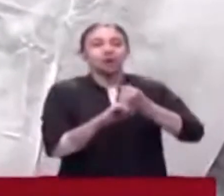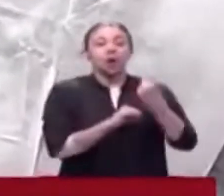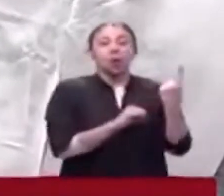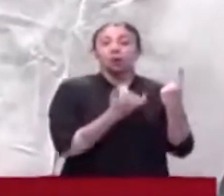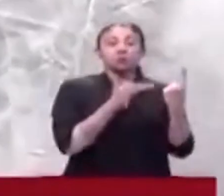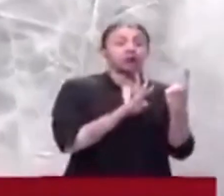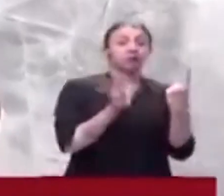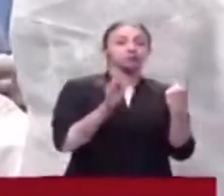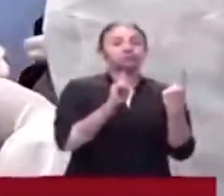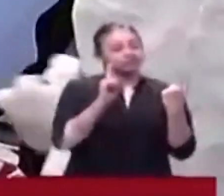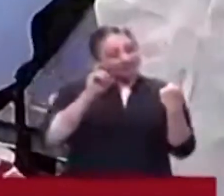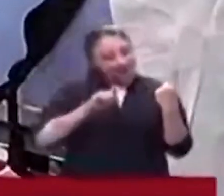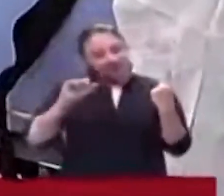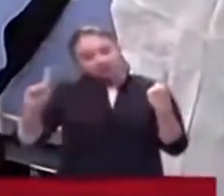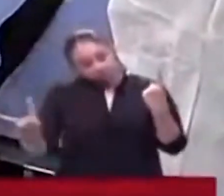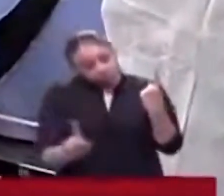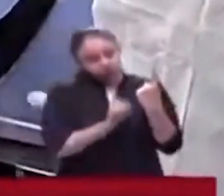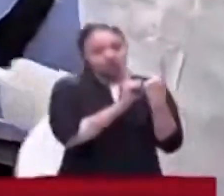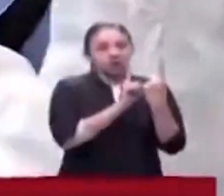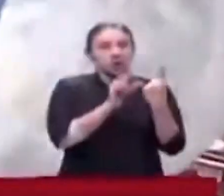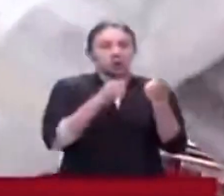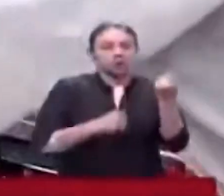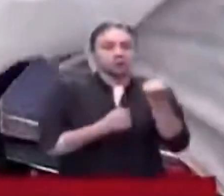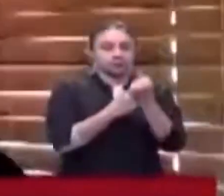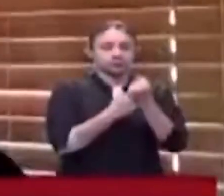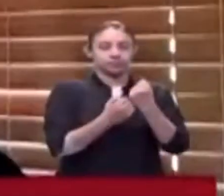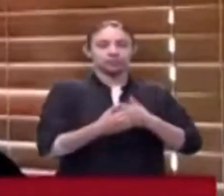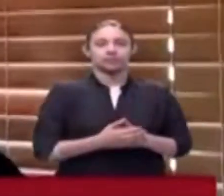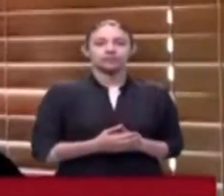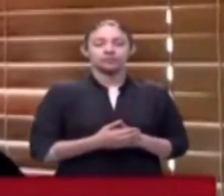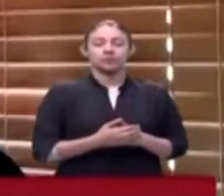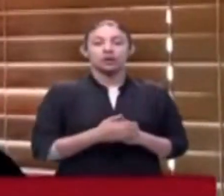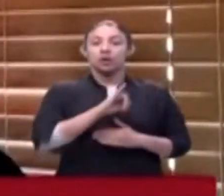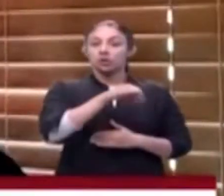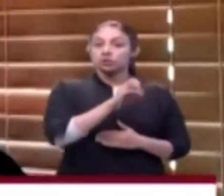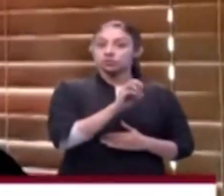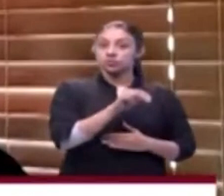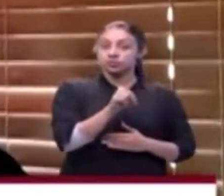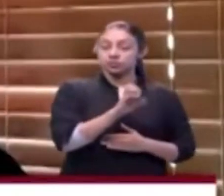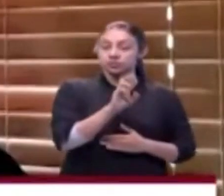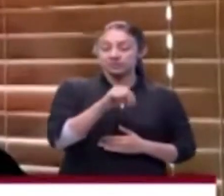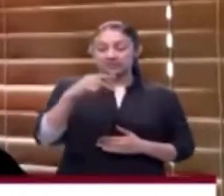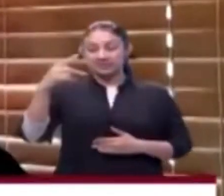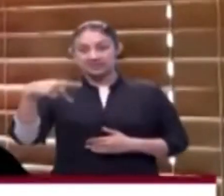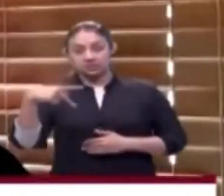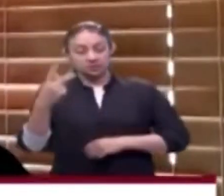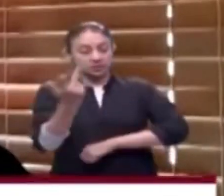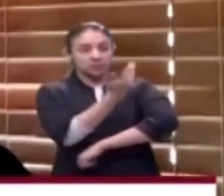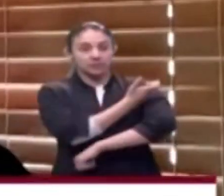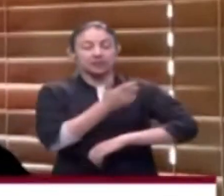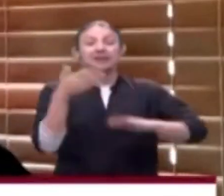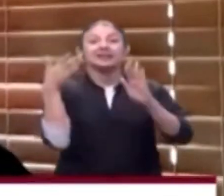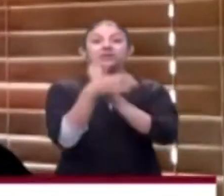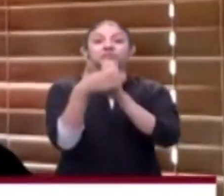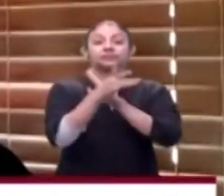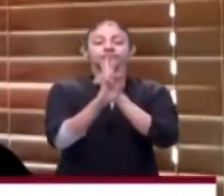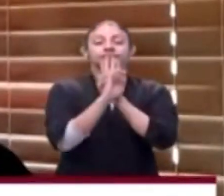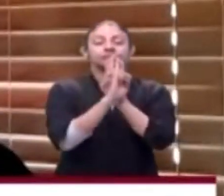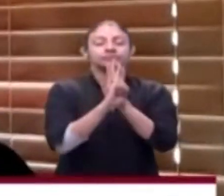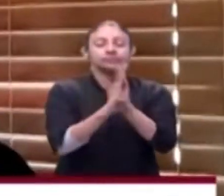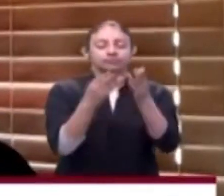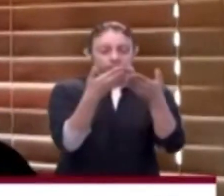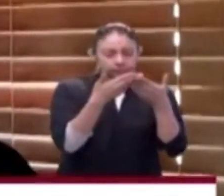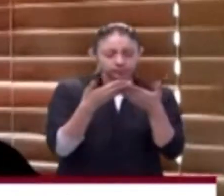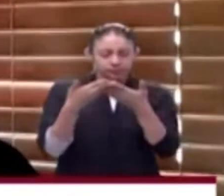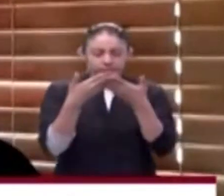quedarse con la monodosis. Un comunicado reciente de la compañía Johnson & Johnson sobre la segunda dosis de su vacuna informa los resultados de